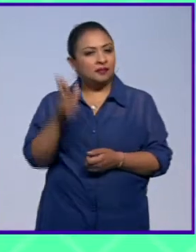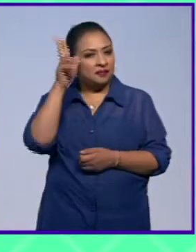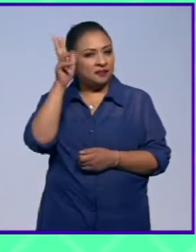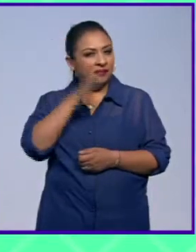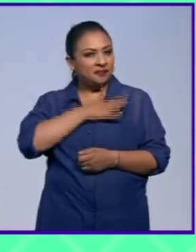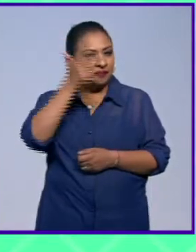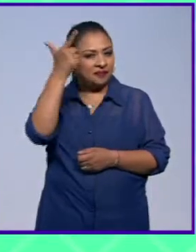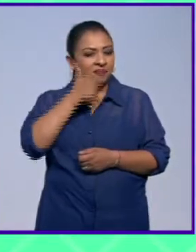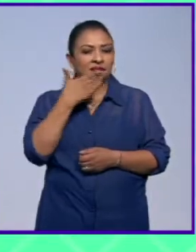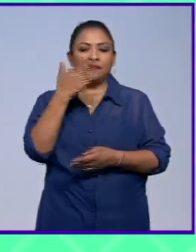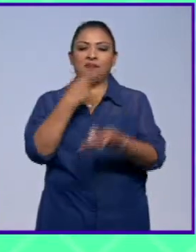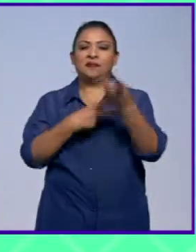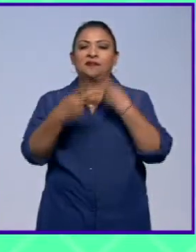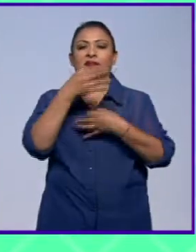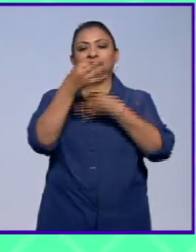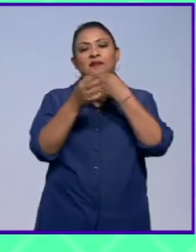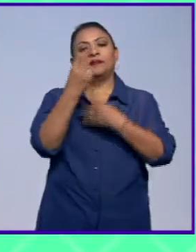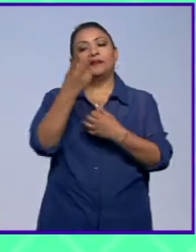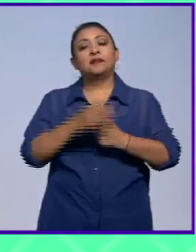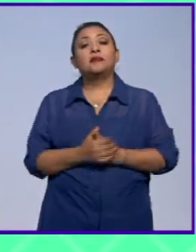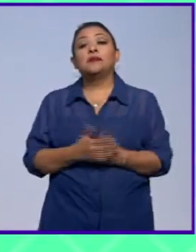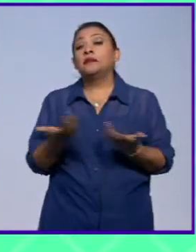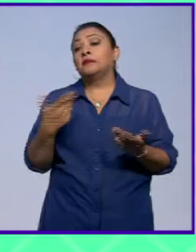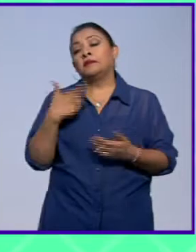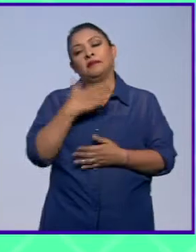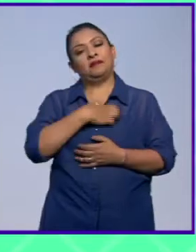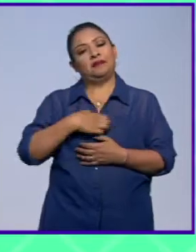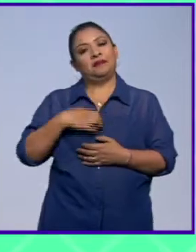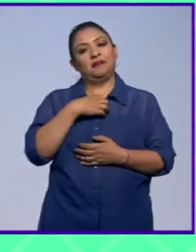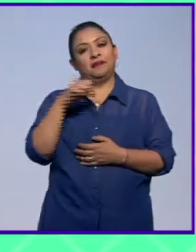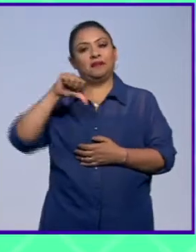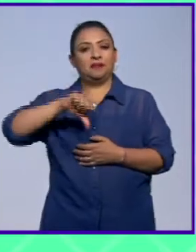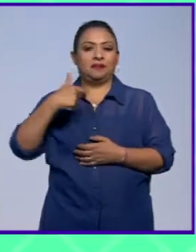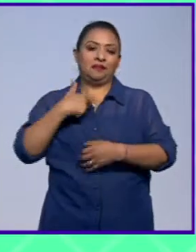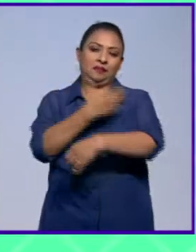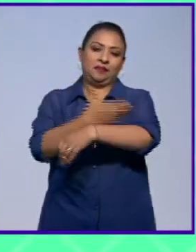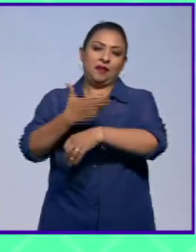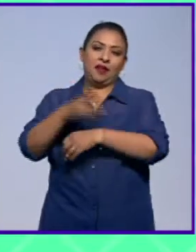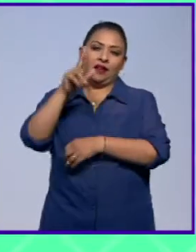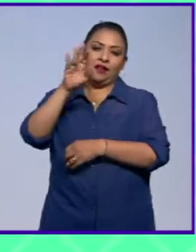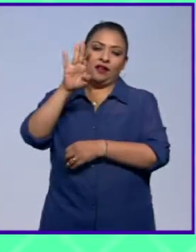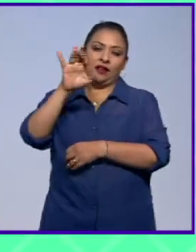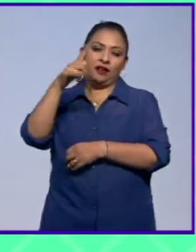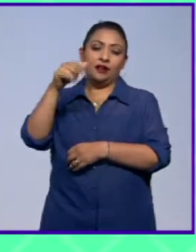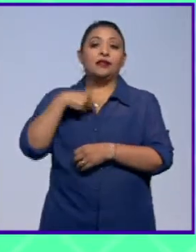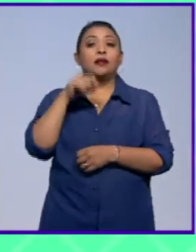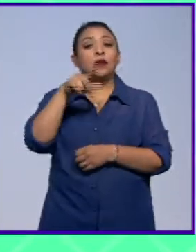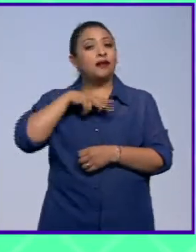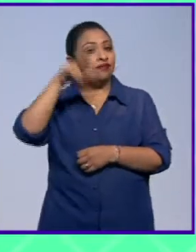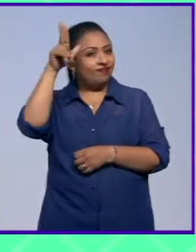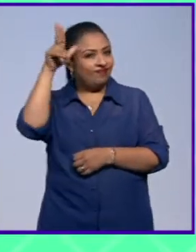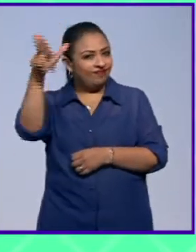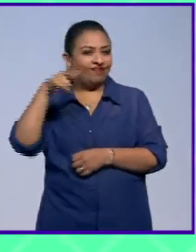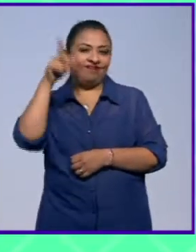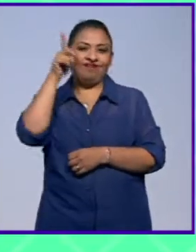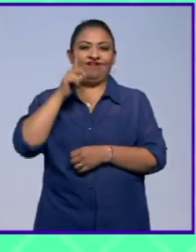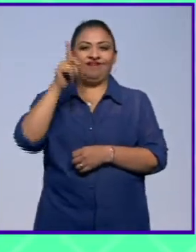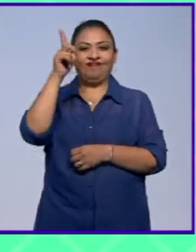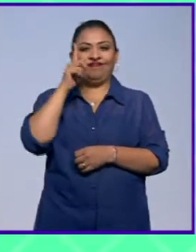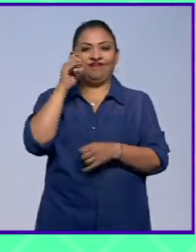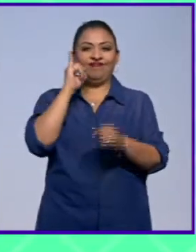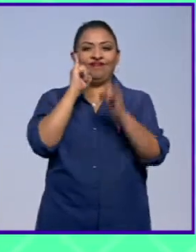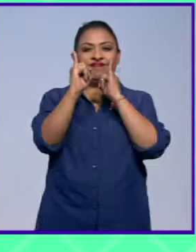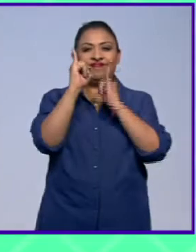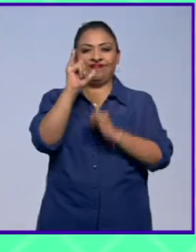Hola, ¿qué tal? Muy buenas noches, bienvenidos a Noticias 22. Qué alegría me da estar con mi compañero Rafael García Villegas. También, hola, saludamos a Laura Regis